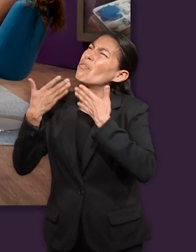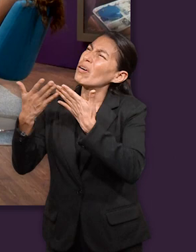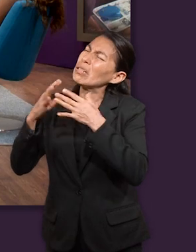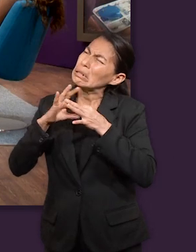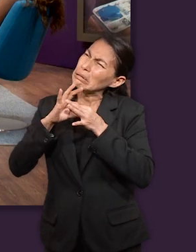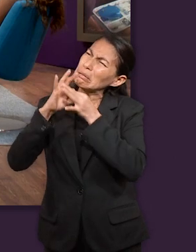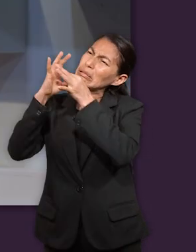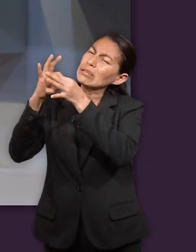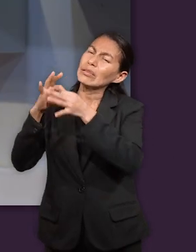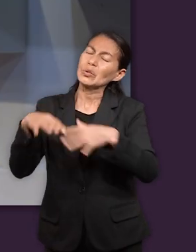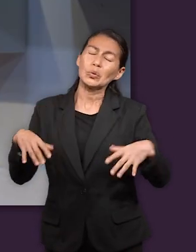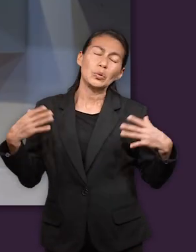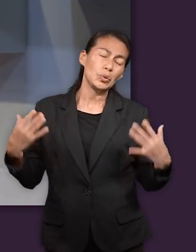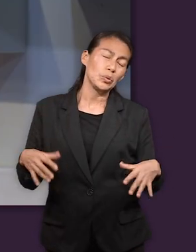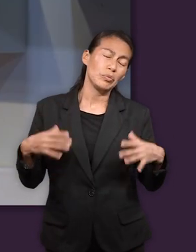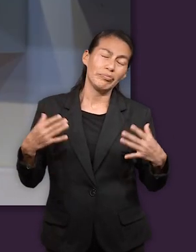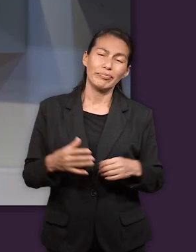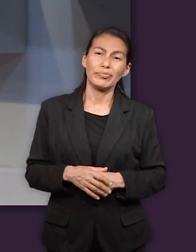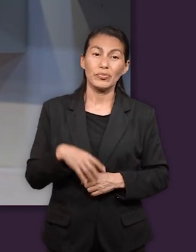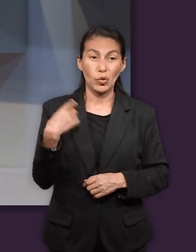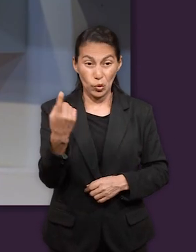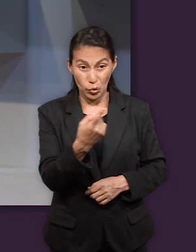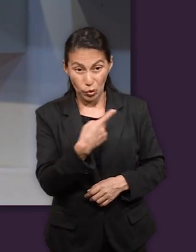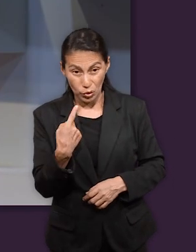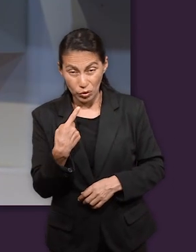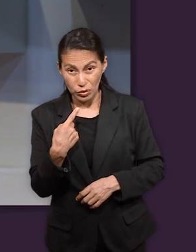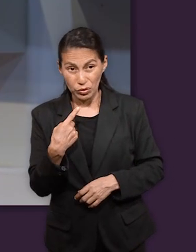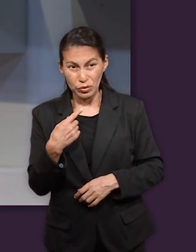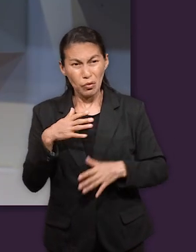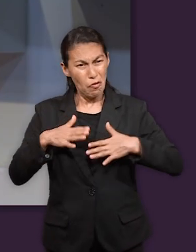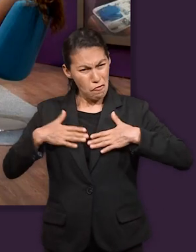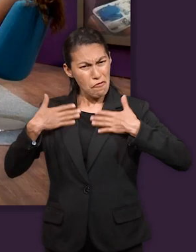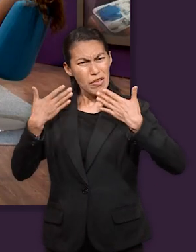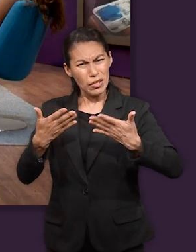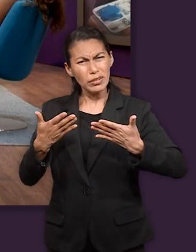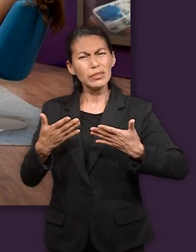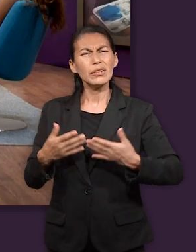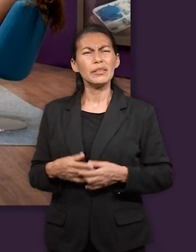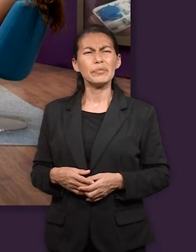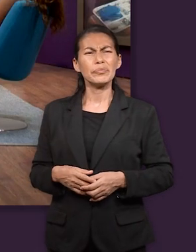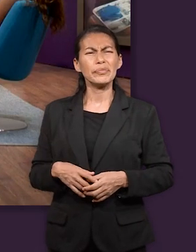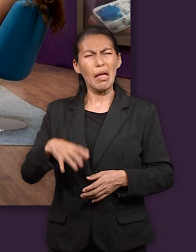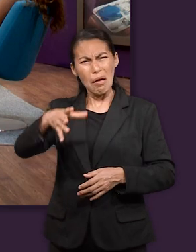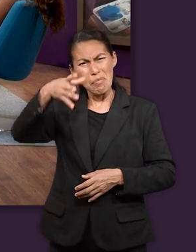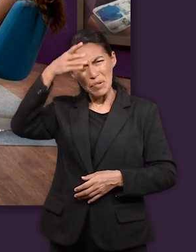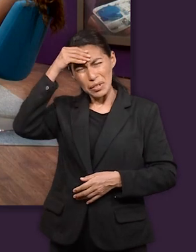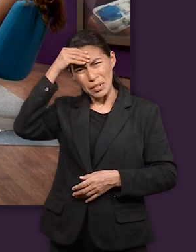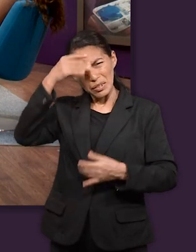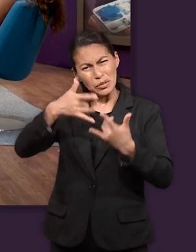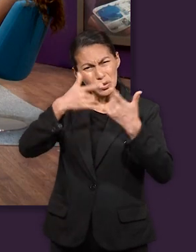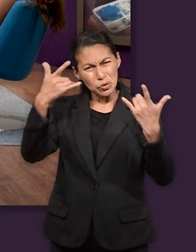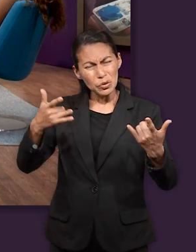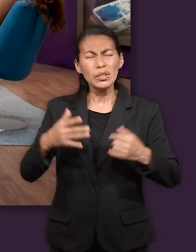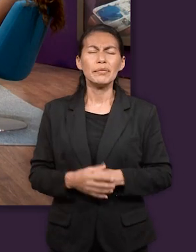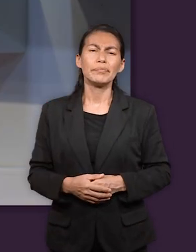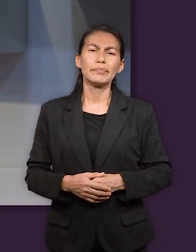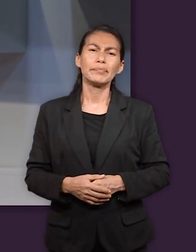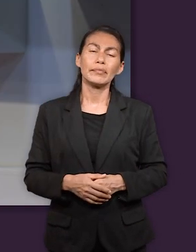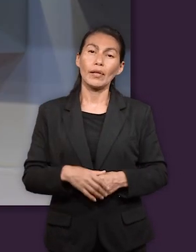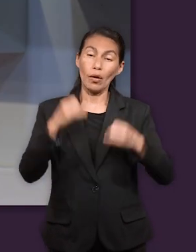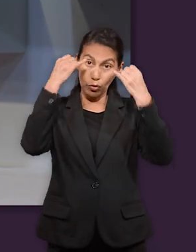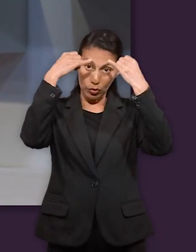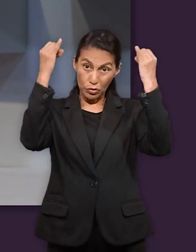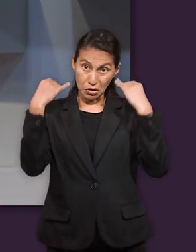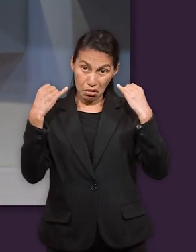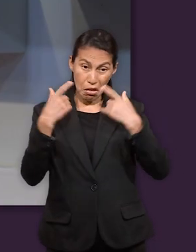en Dios? y sin duda alguna pues hay una lección enorme que aprender de él porque él tenía el poder